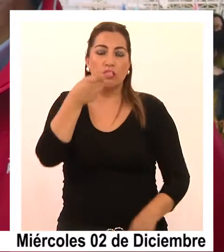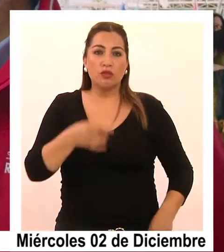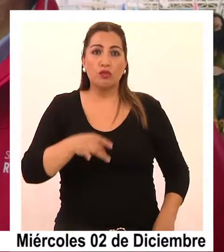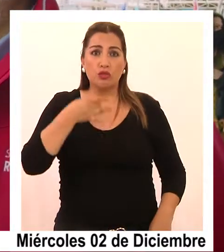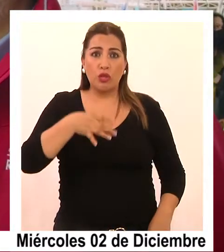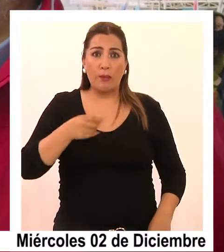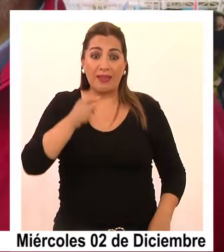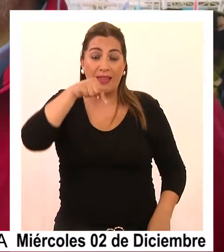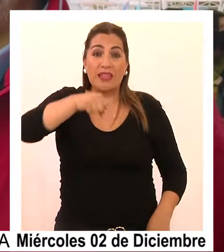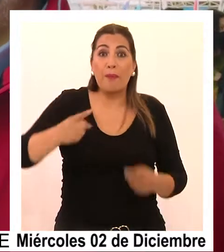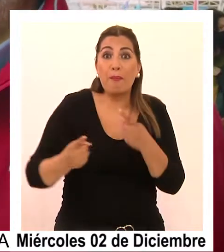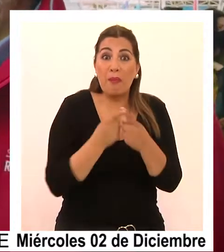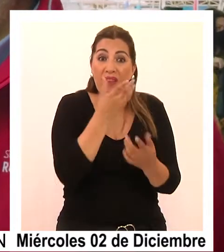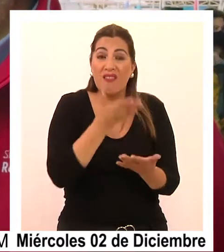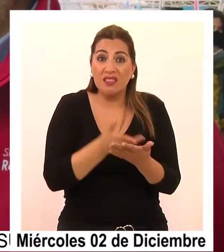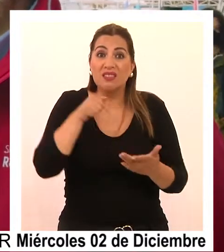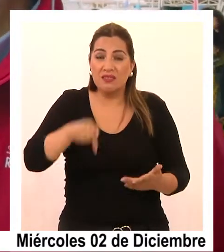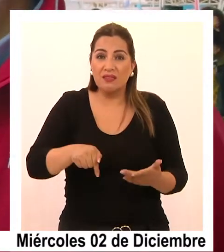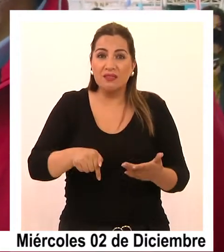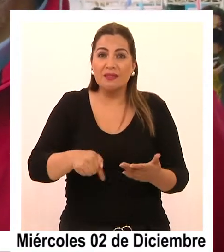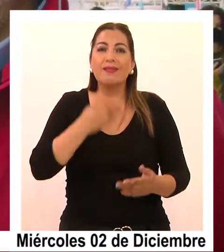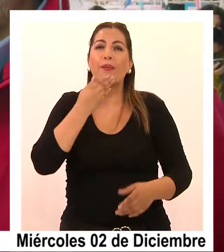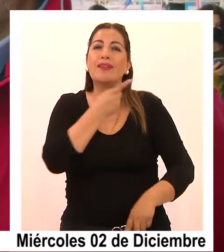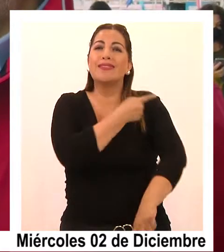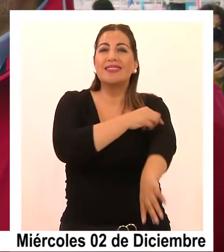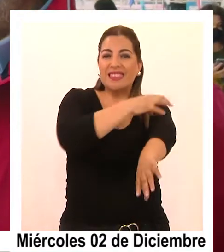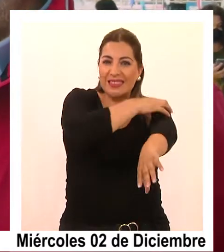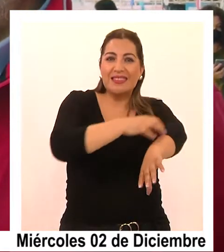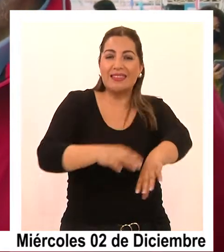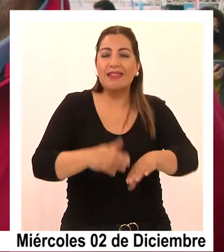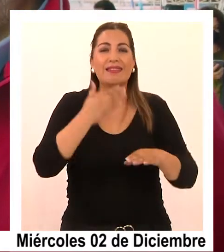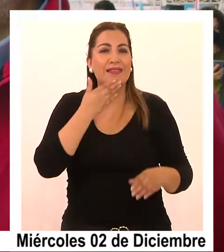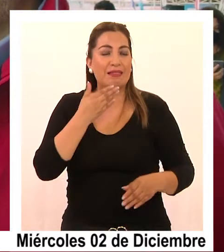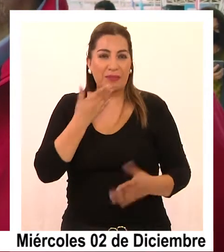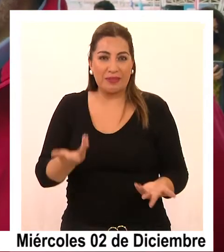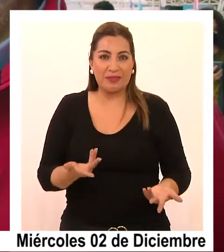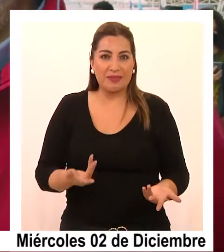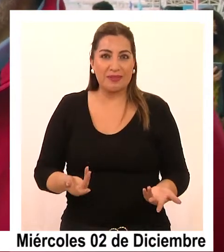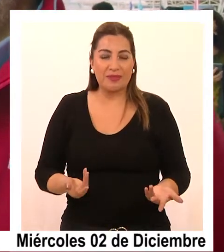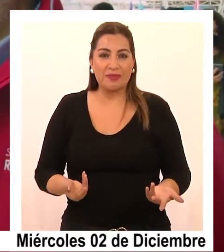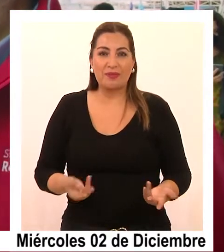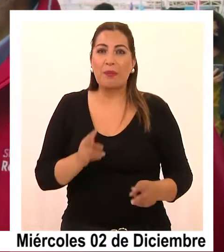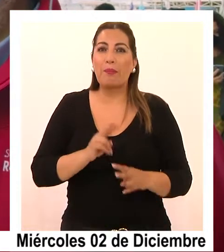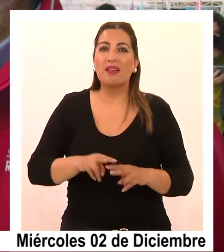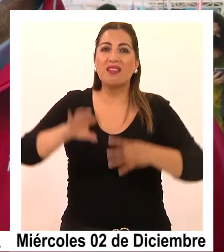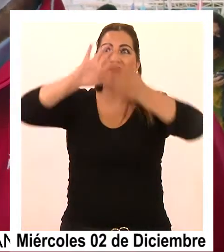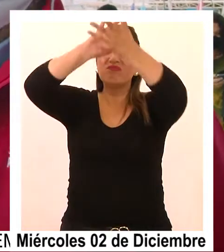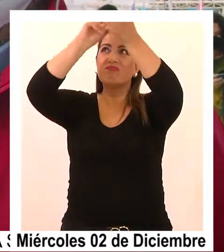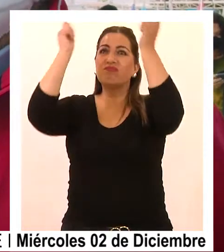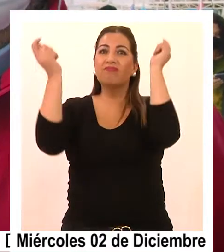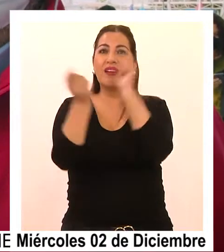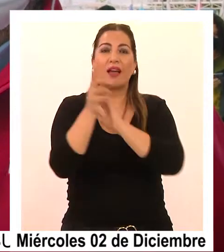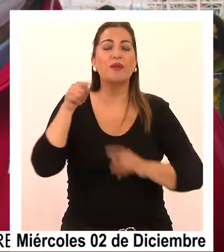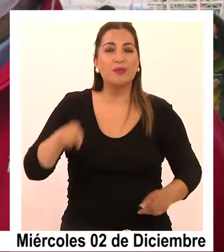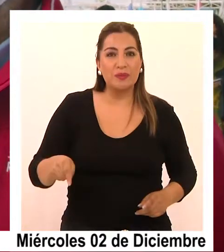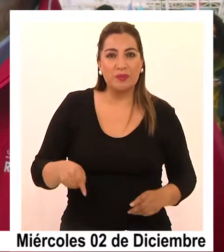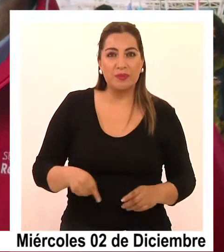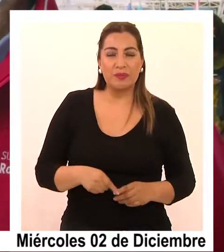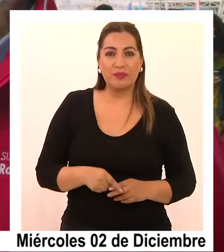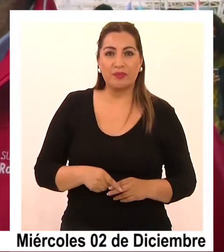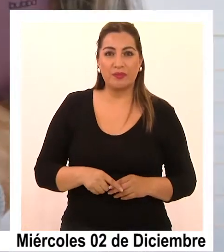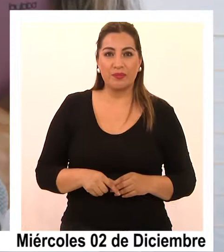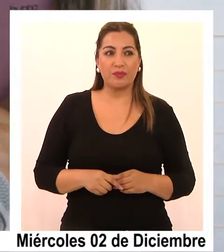caletas pilotos sino que el resto en Chile pueda tener condiciones para precisamente enfrentar este cambio climático a través de estos